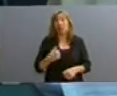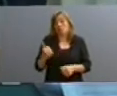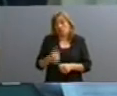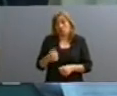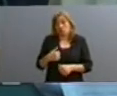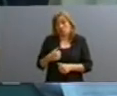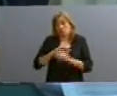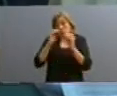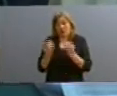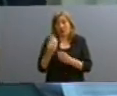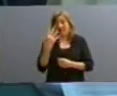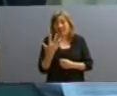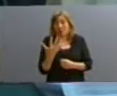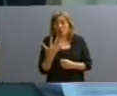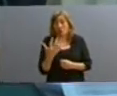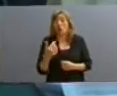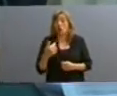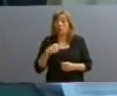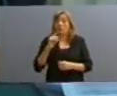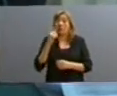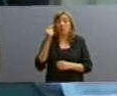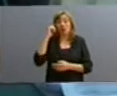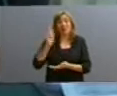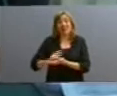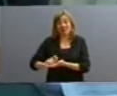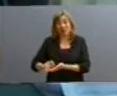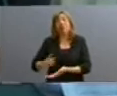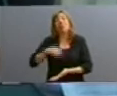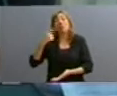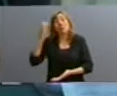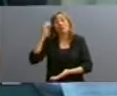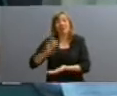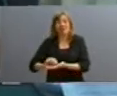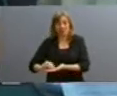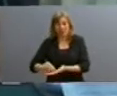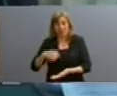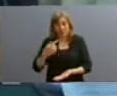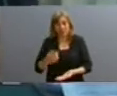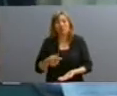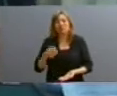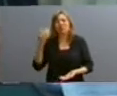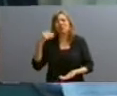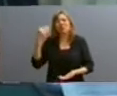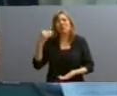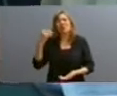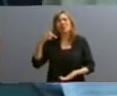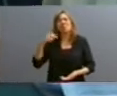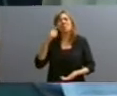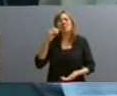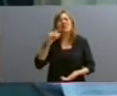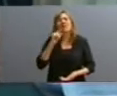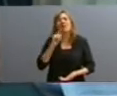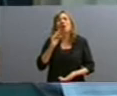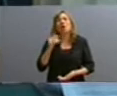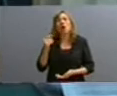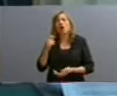Yo fui miembro primero como senadora y luego como diputada, porque el diputado Pichetto, cuando me querían sacar